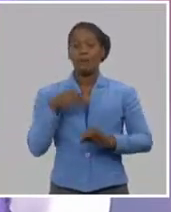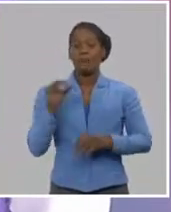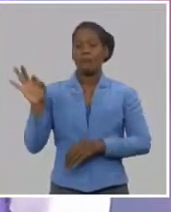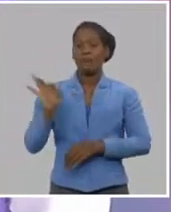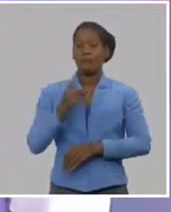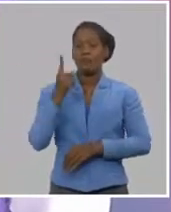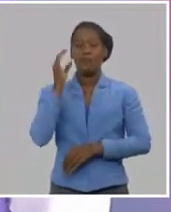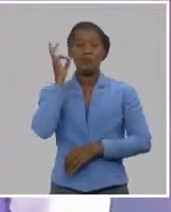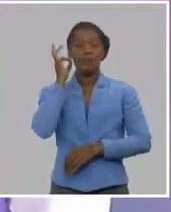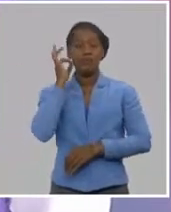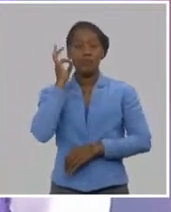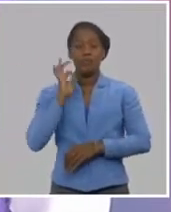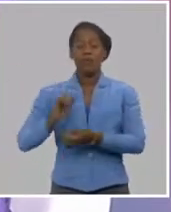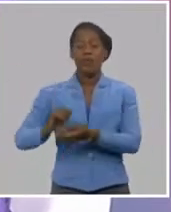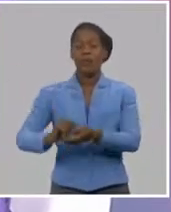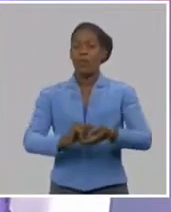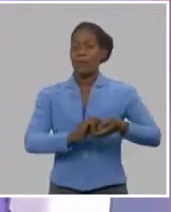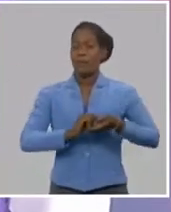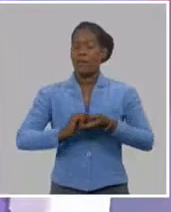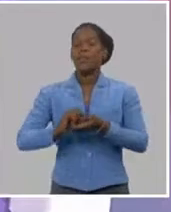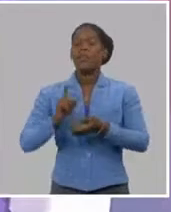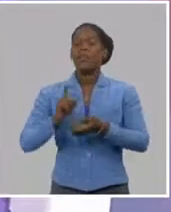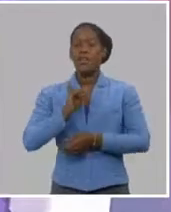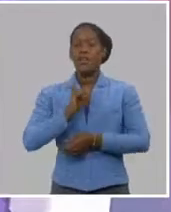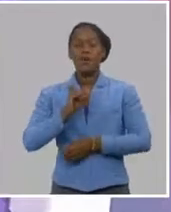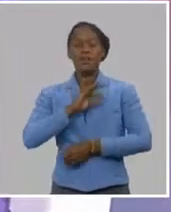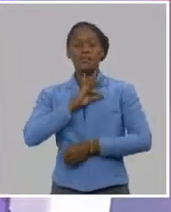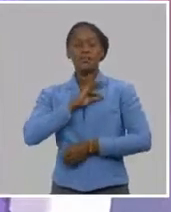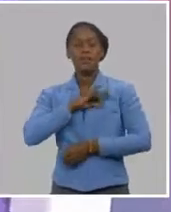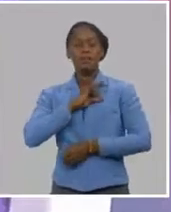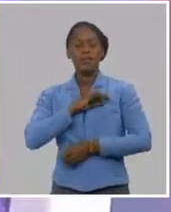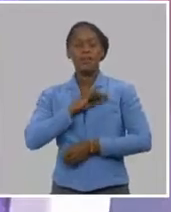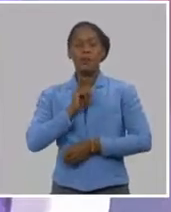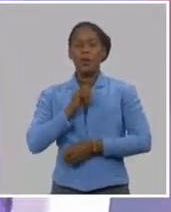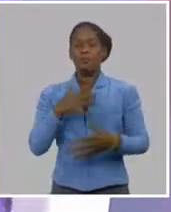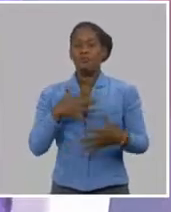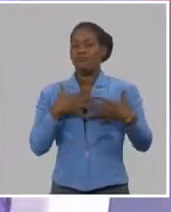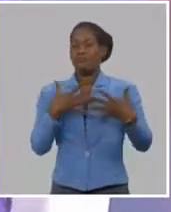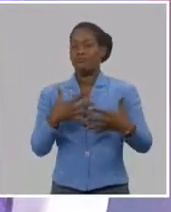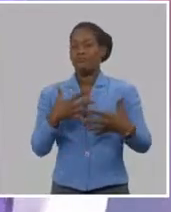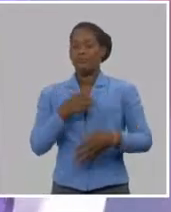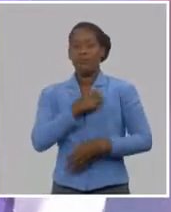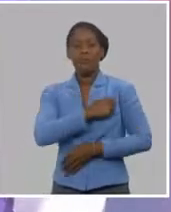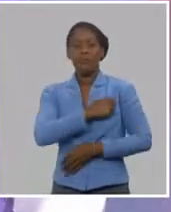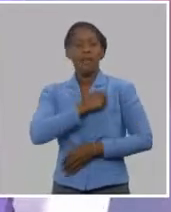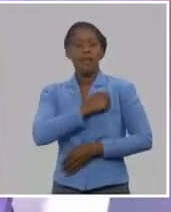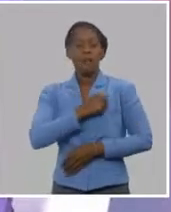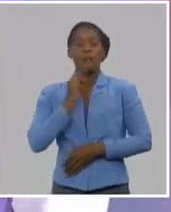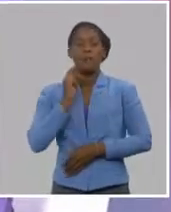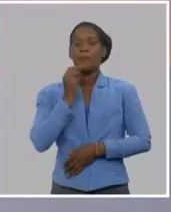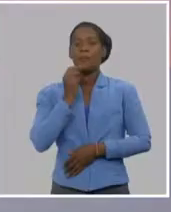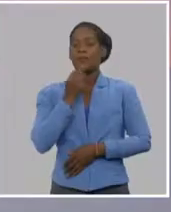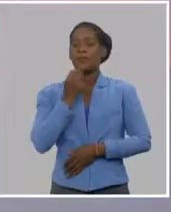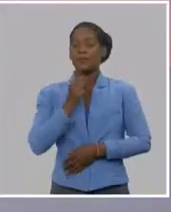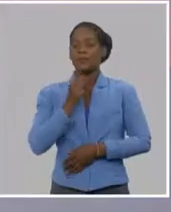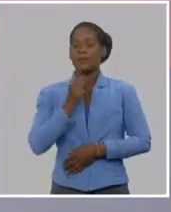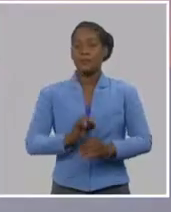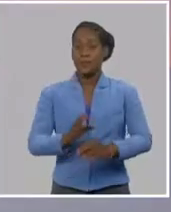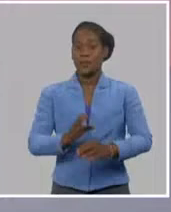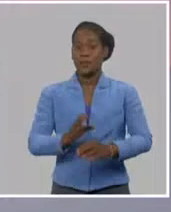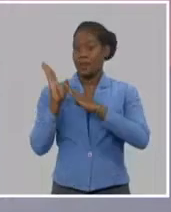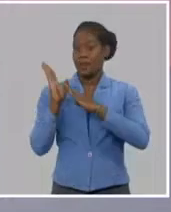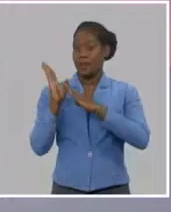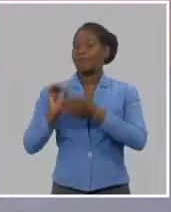invitada que también siente esa pasión por la hora de José Martí. Nos acompaña esta noche Lil María